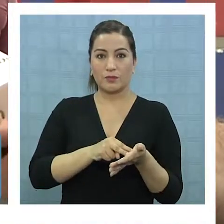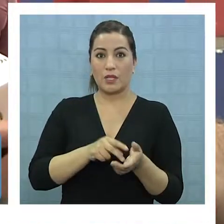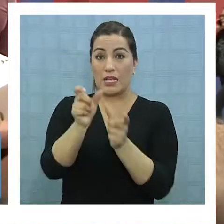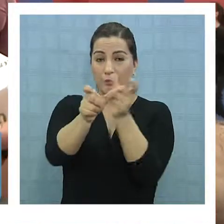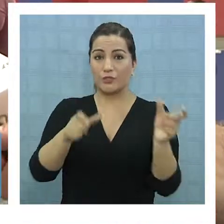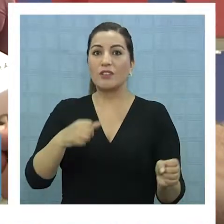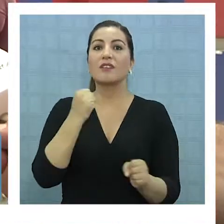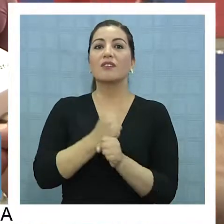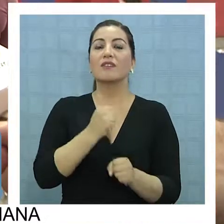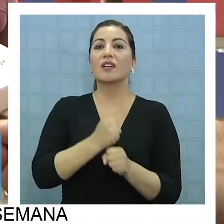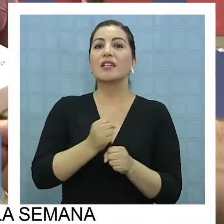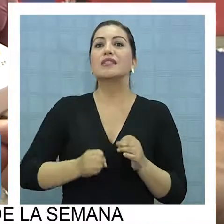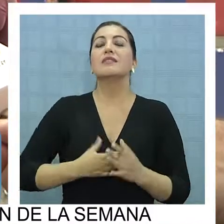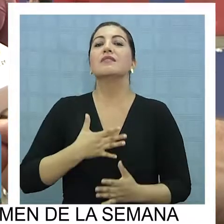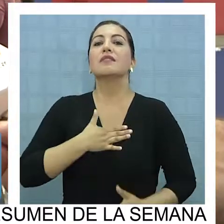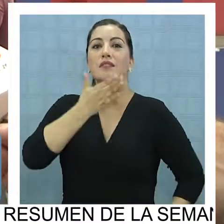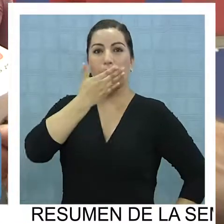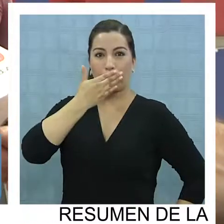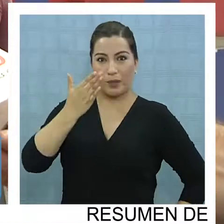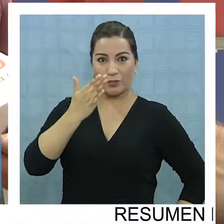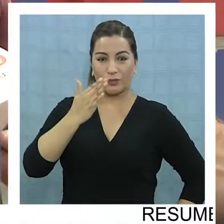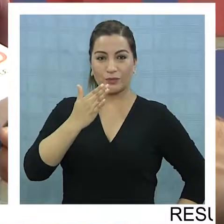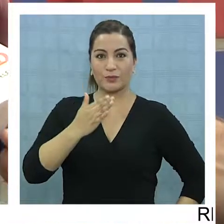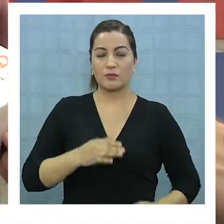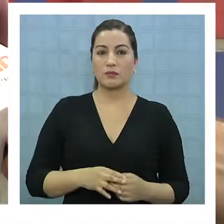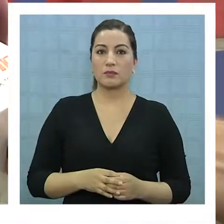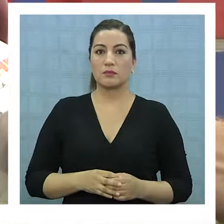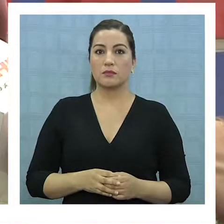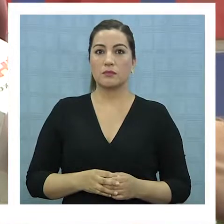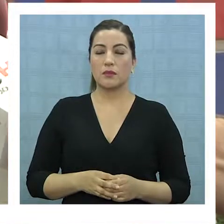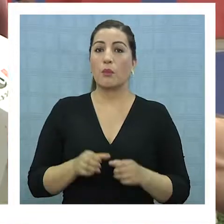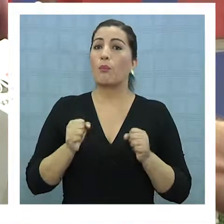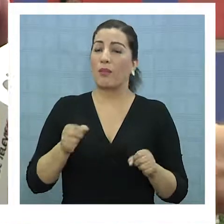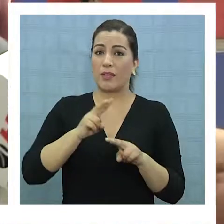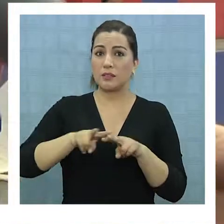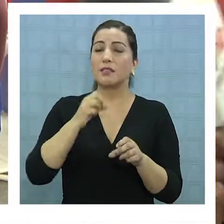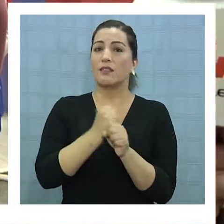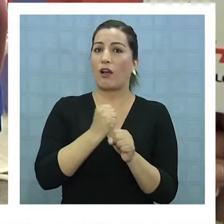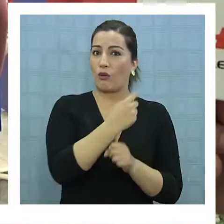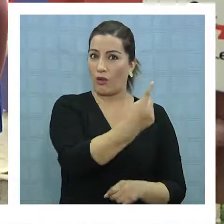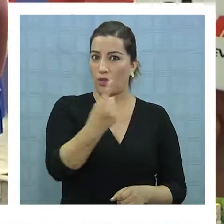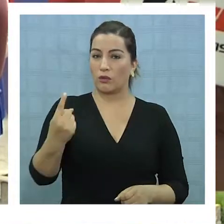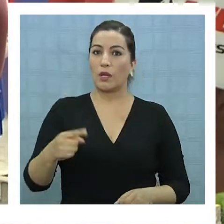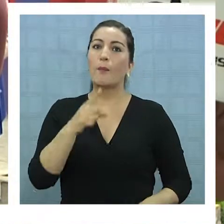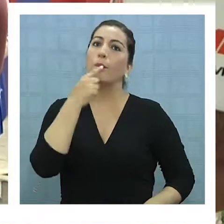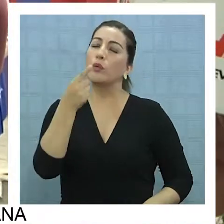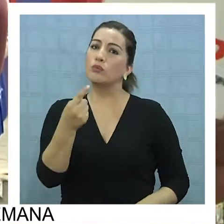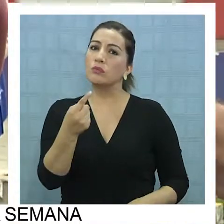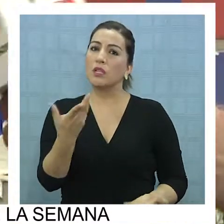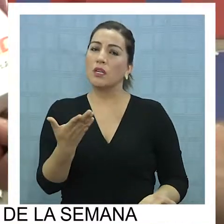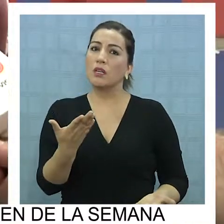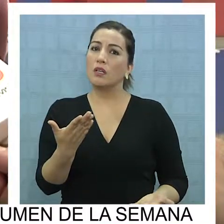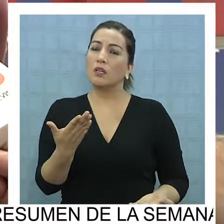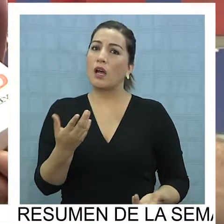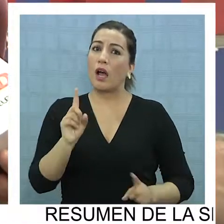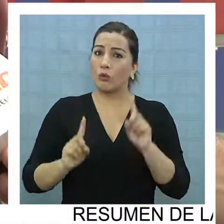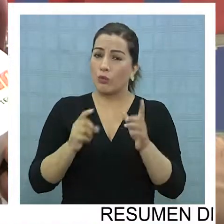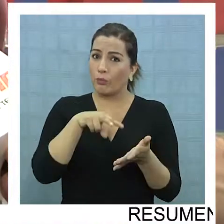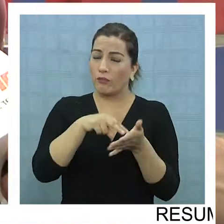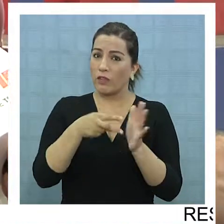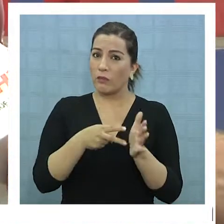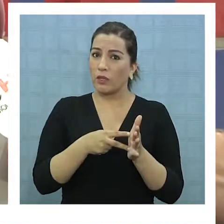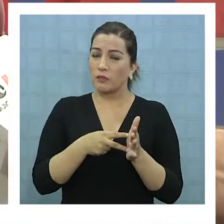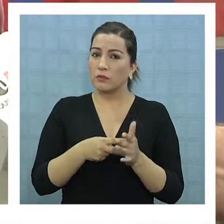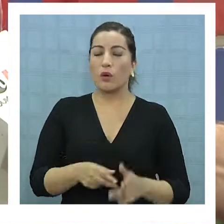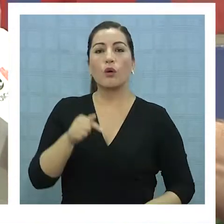nuestros trabajadores se sientan de la mejor forma posible para que puedan desempeñar sus labores. ¿Es muy frecuente que suceda que se requiere? Hoy día,